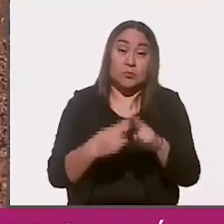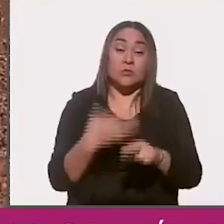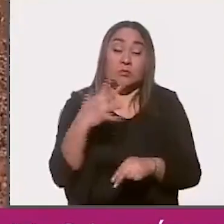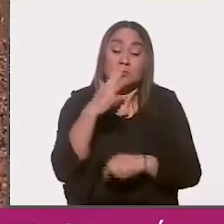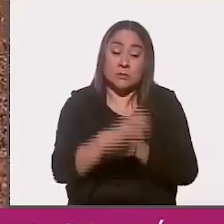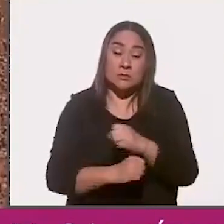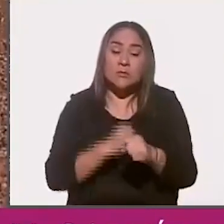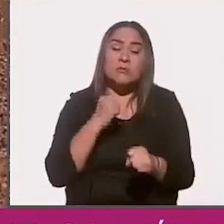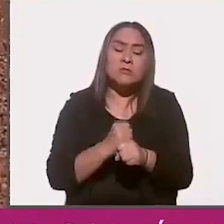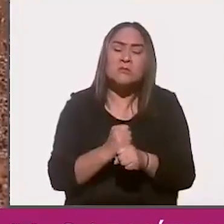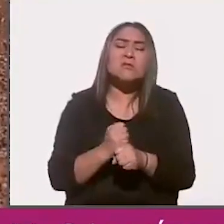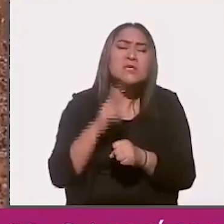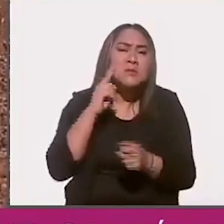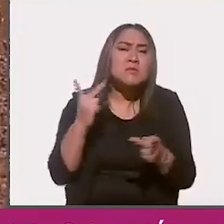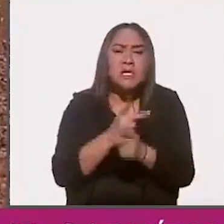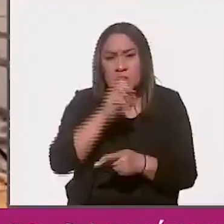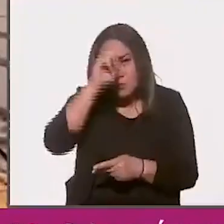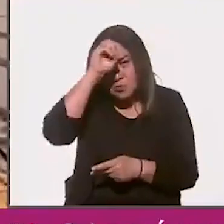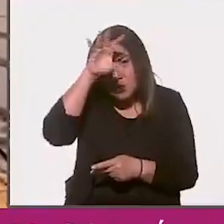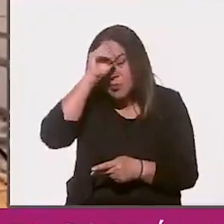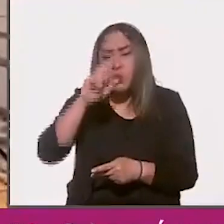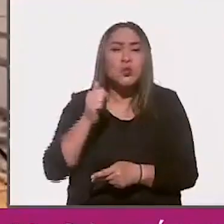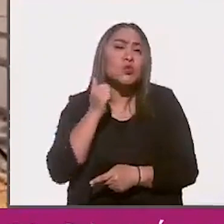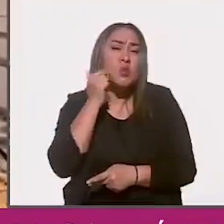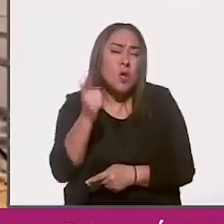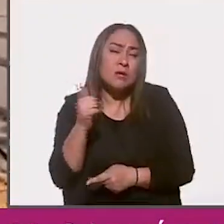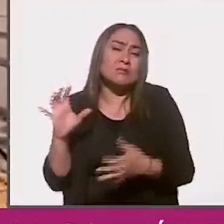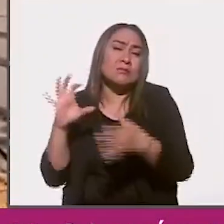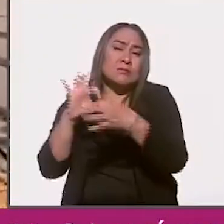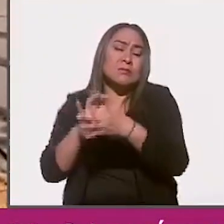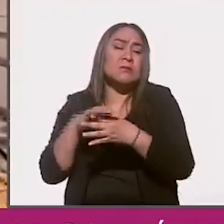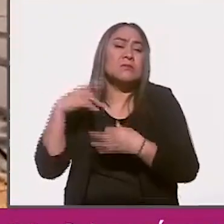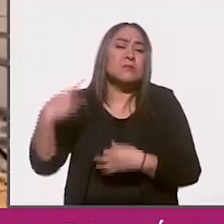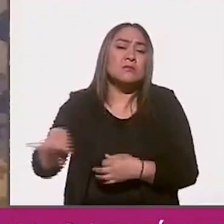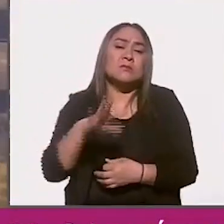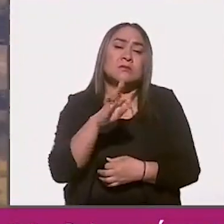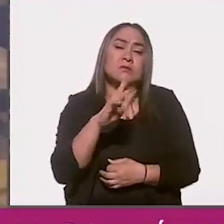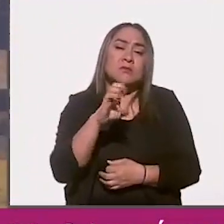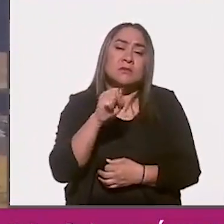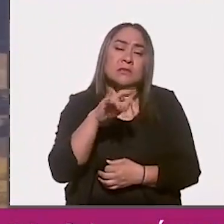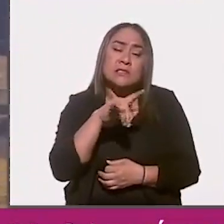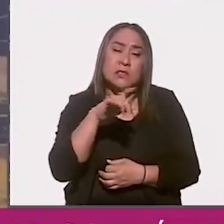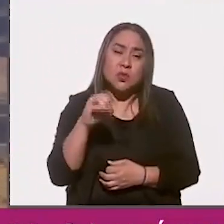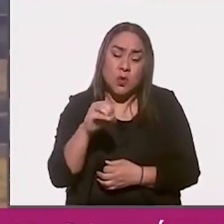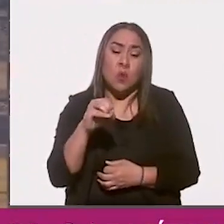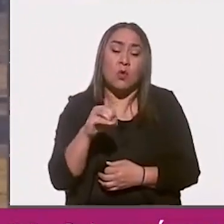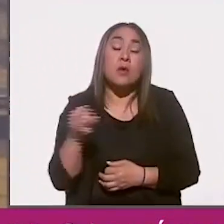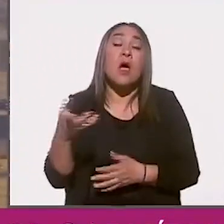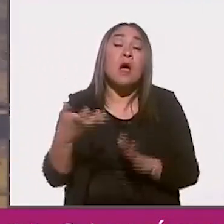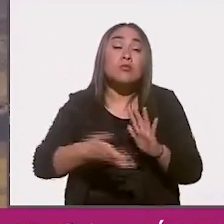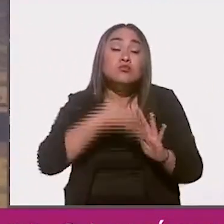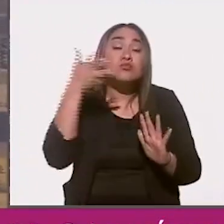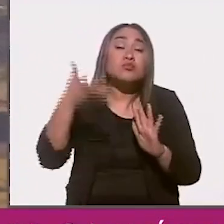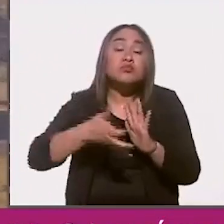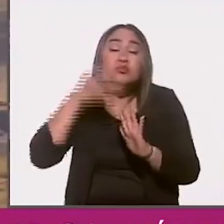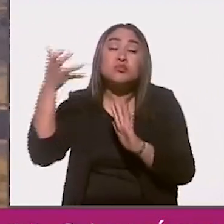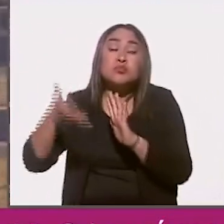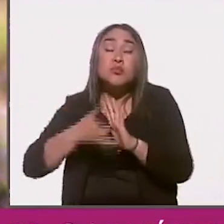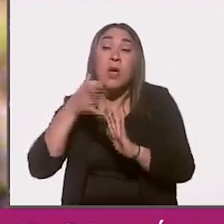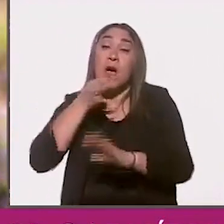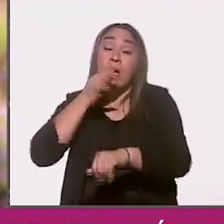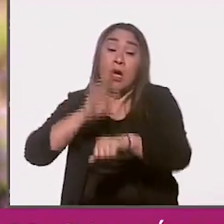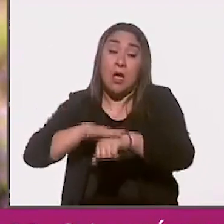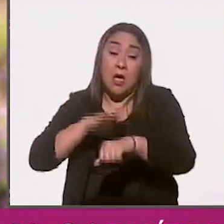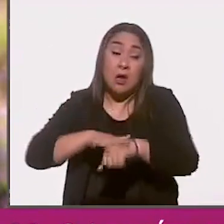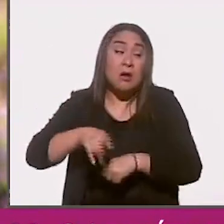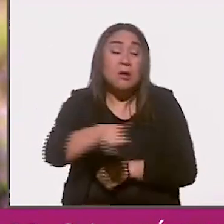luchando en contra de la minera Penmont, filial de Fresnillo PLC, quien sostuvo su extracción afirmando que aquí